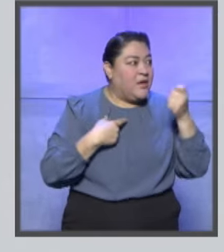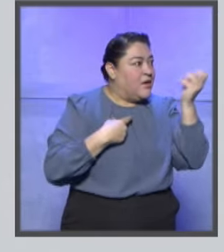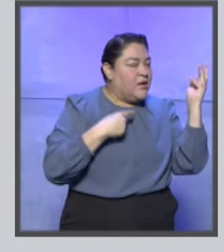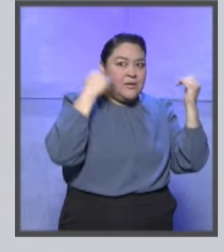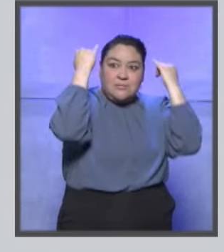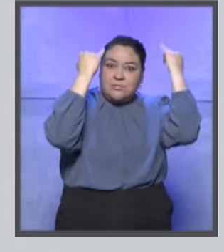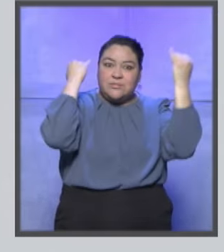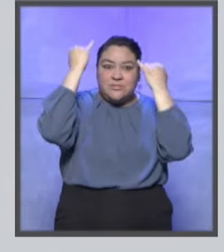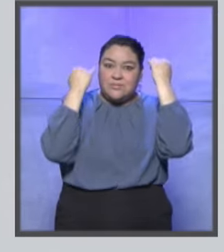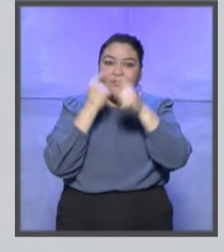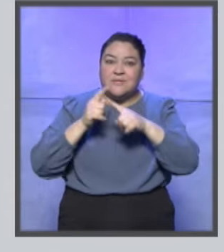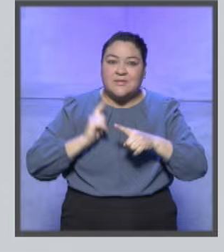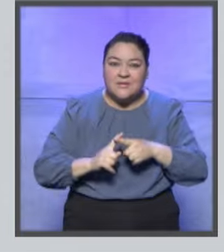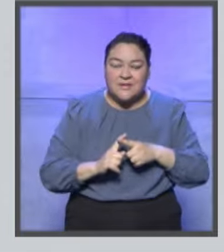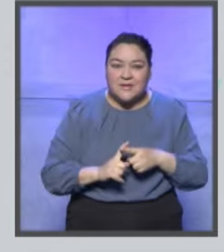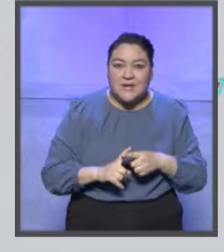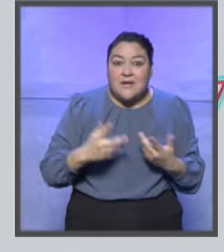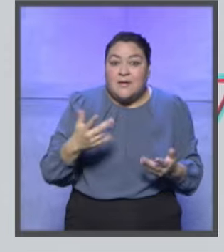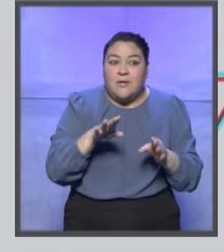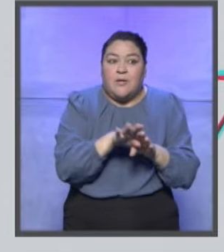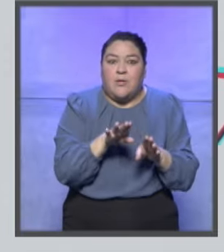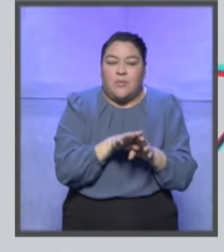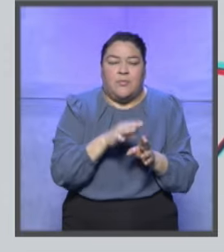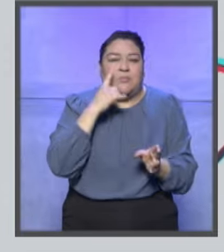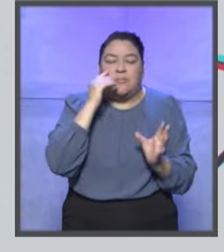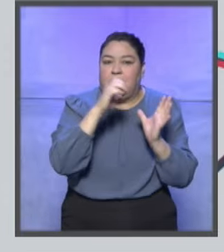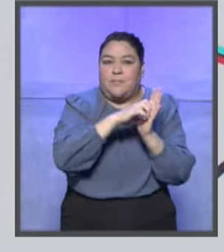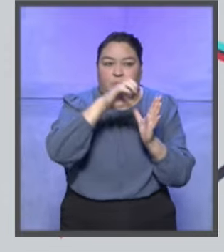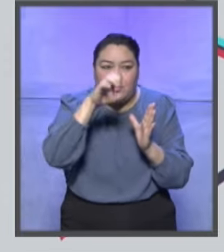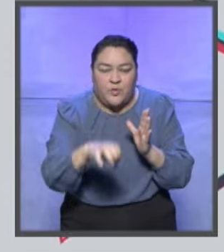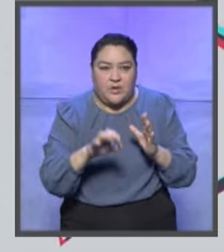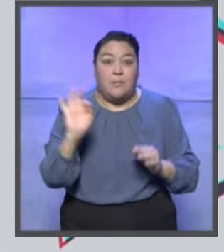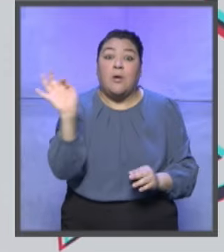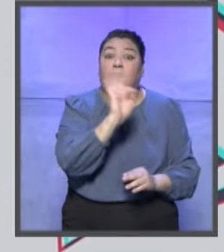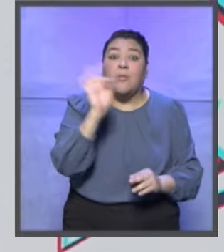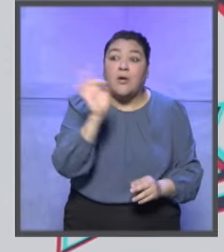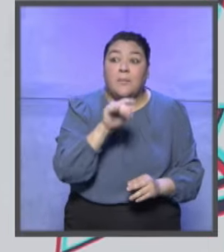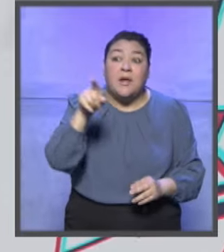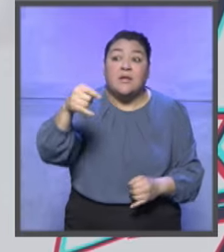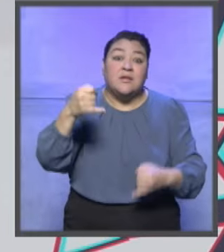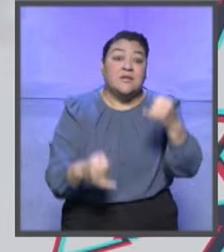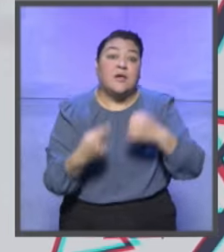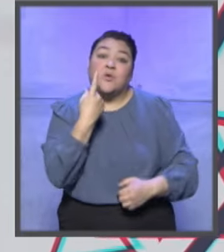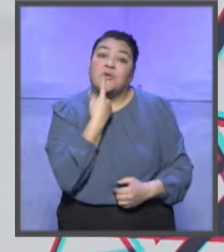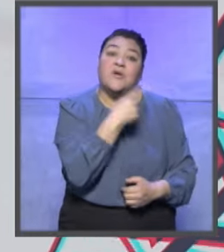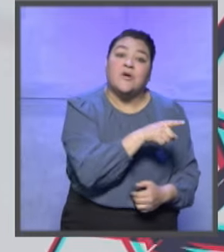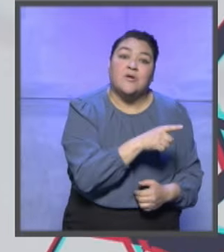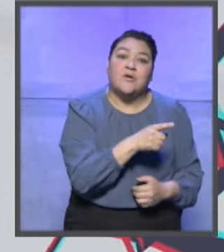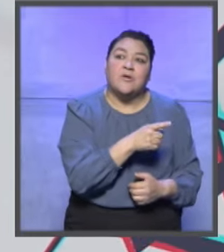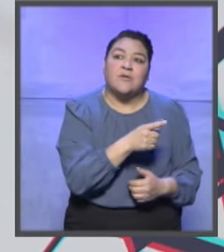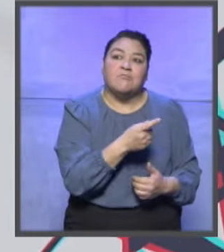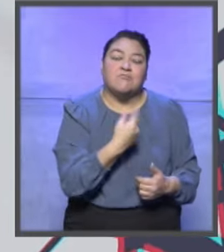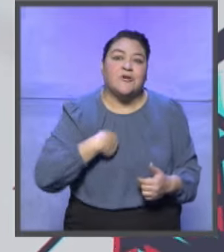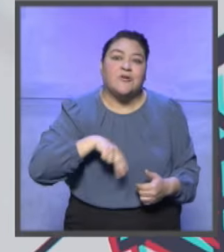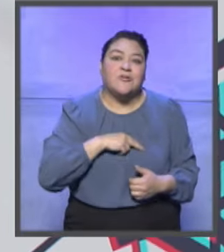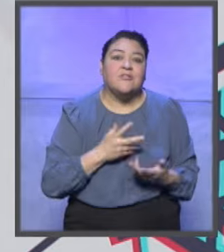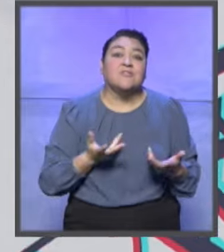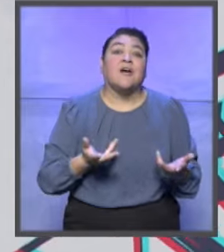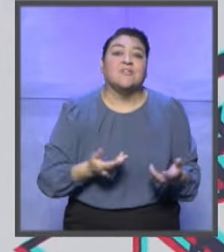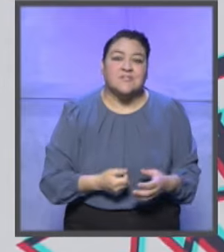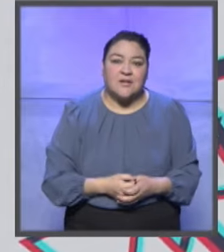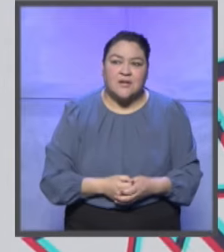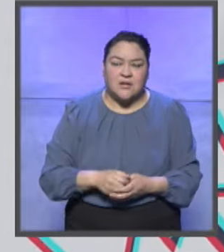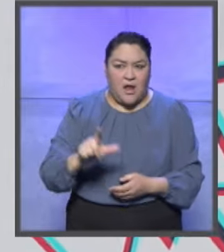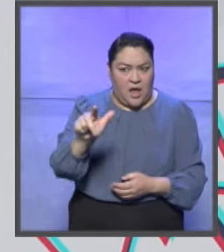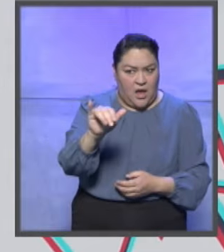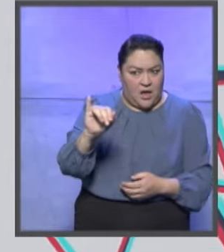diferentes reacciones, ¿no? Pero las preguntas realmente son, si llegara un tipo de asuntos de esos a los tribunales, ¿cómo reaccionaríamos? ¿Sabemos